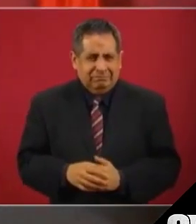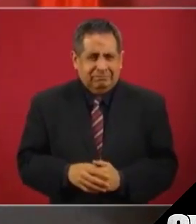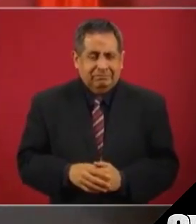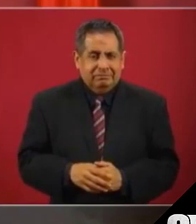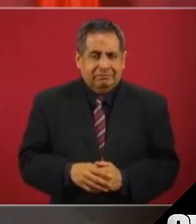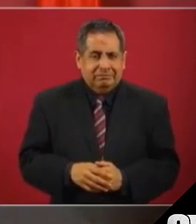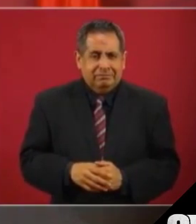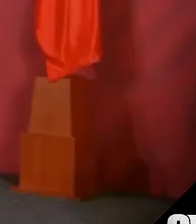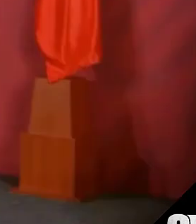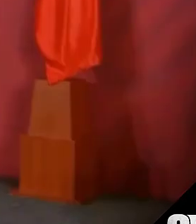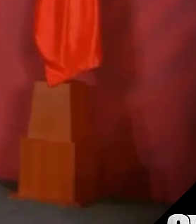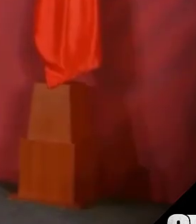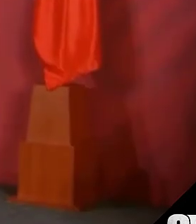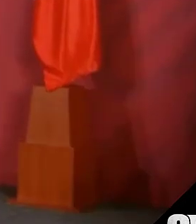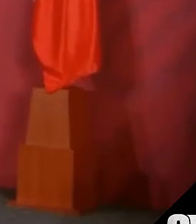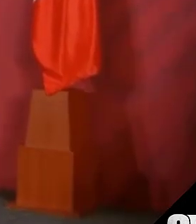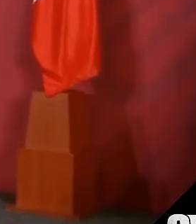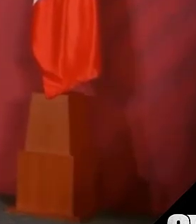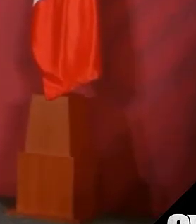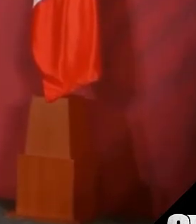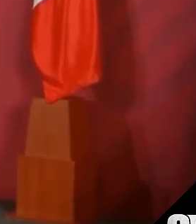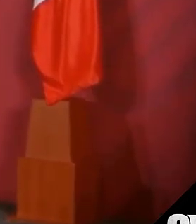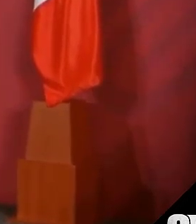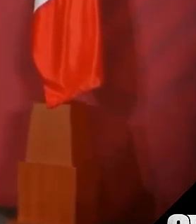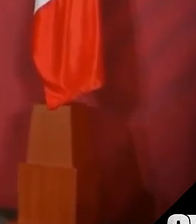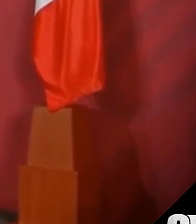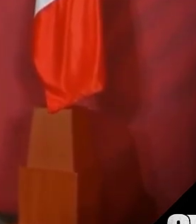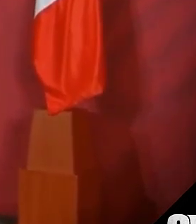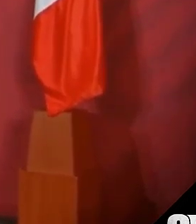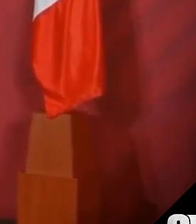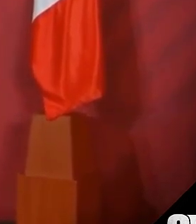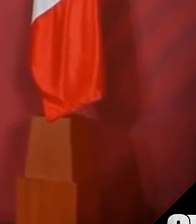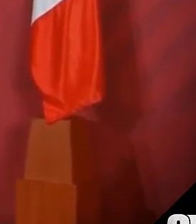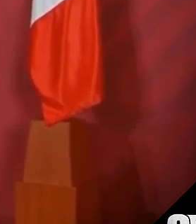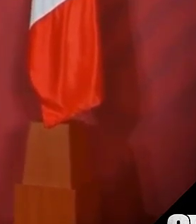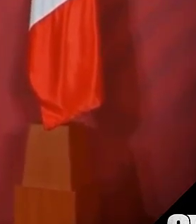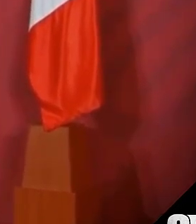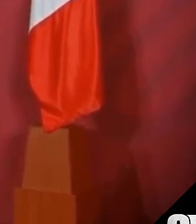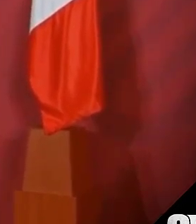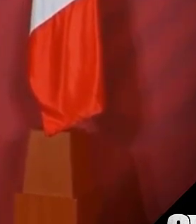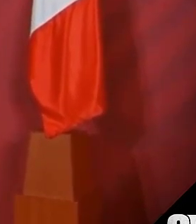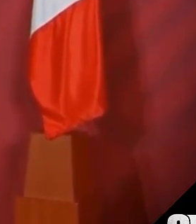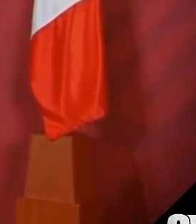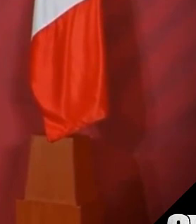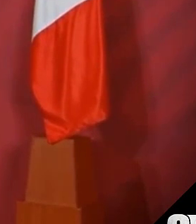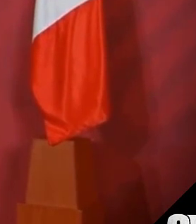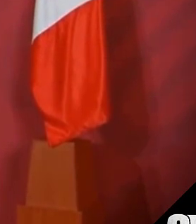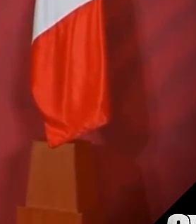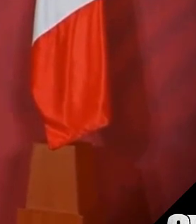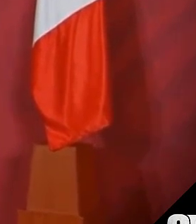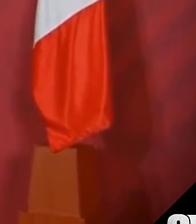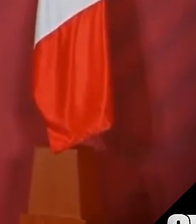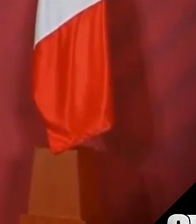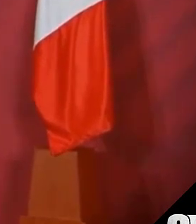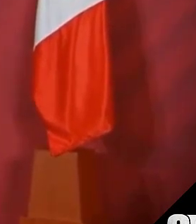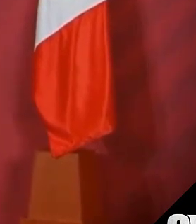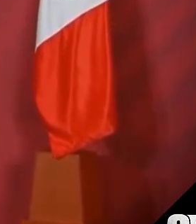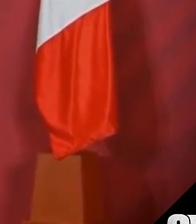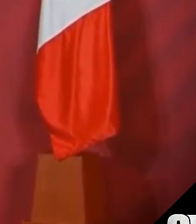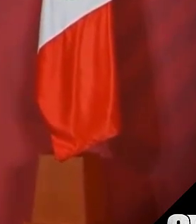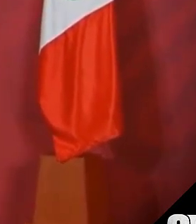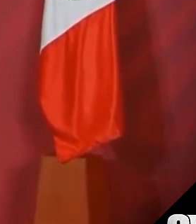No he revisado, pero seguramente en la radio, en la televisión,